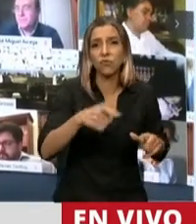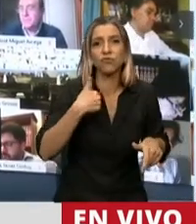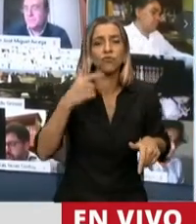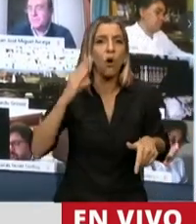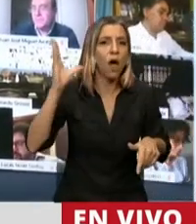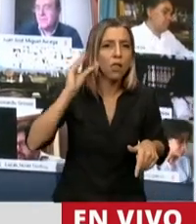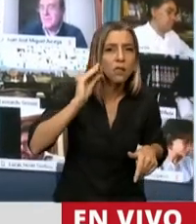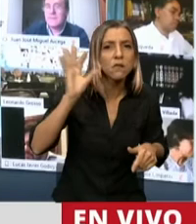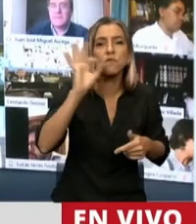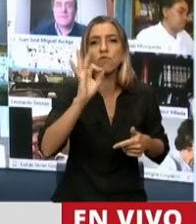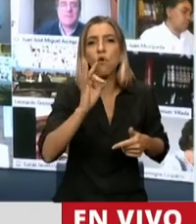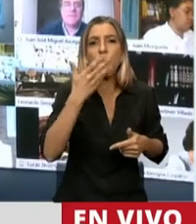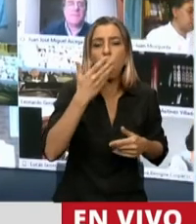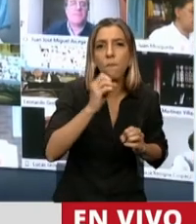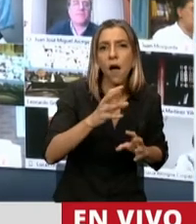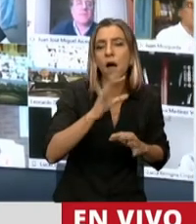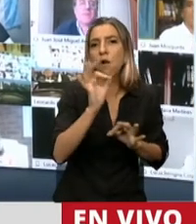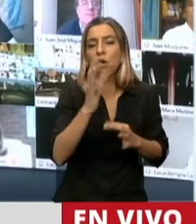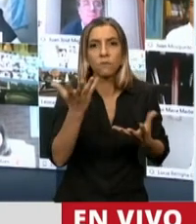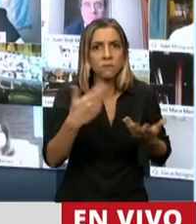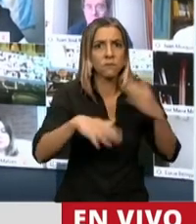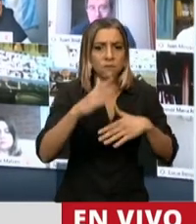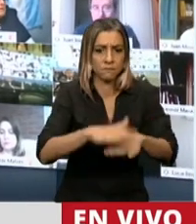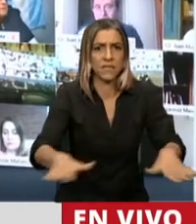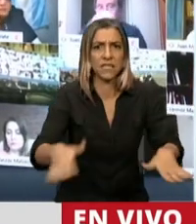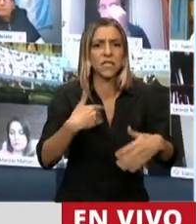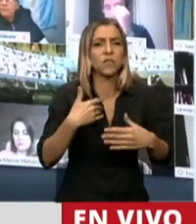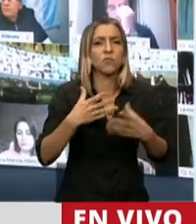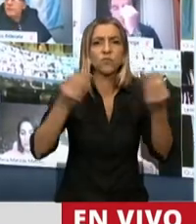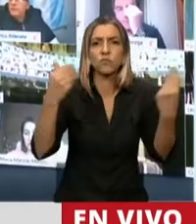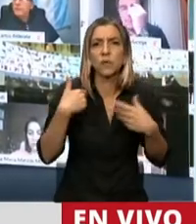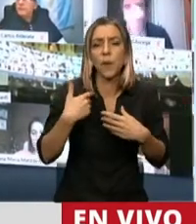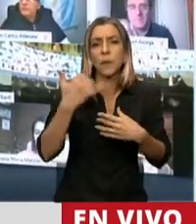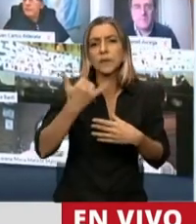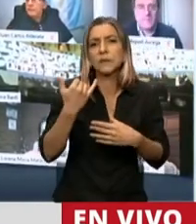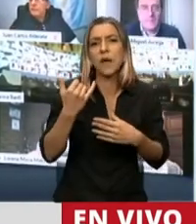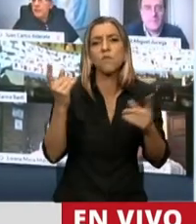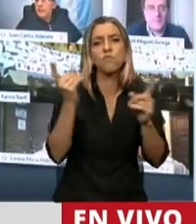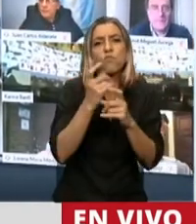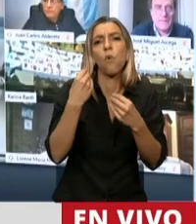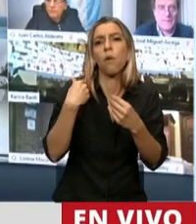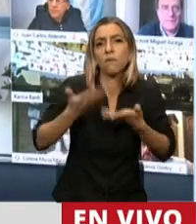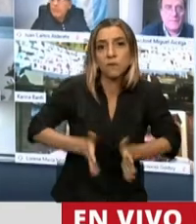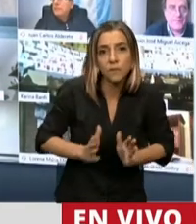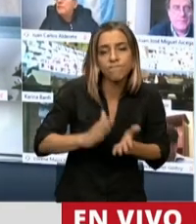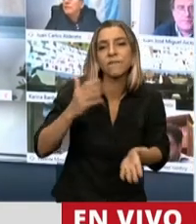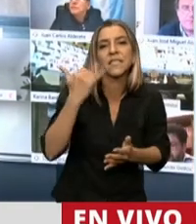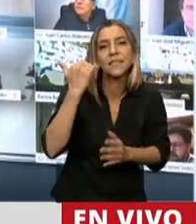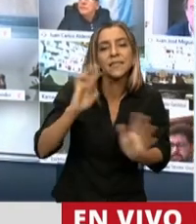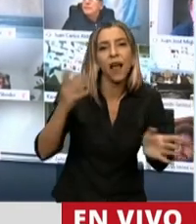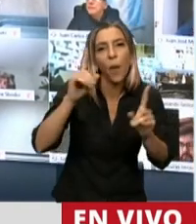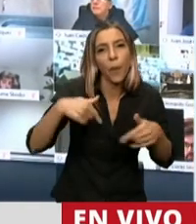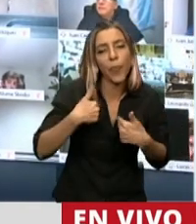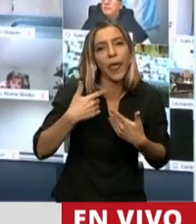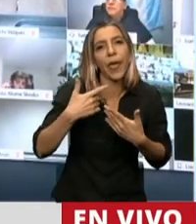Sobre todo a niños y niñas, algunos con alteraciones congénitas desde el nacimiento. Y muchas de estas alteraciones